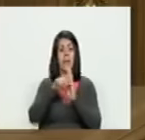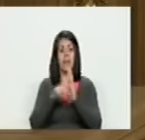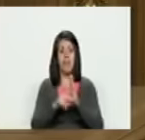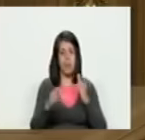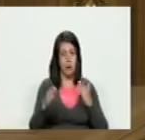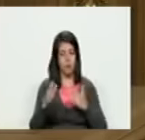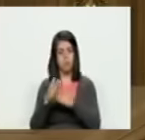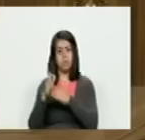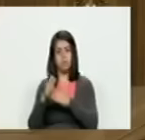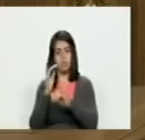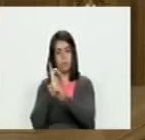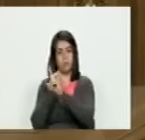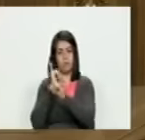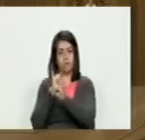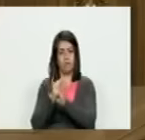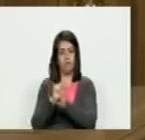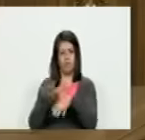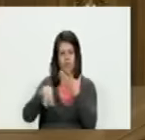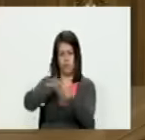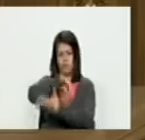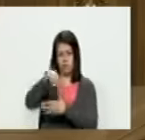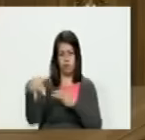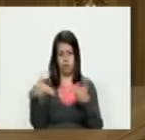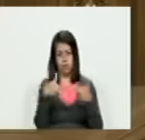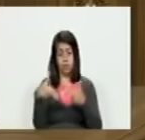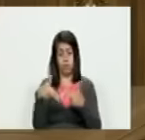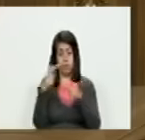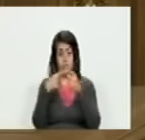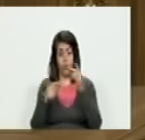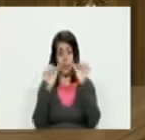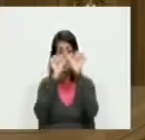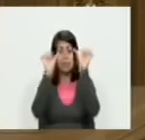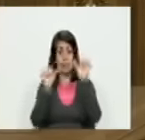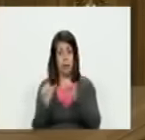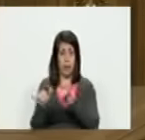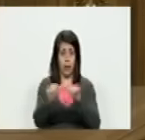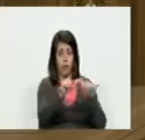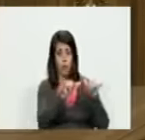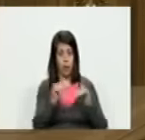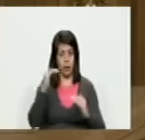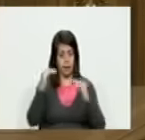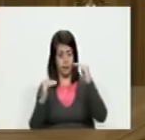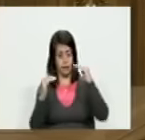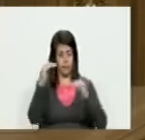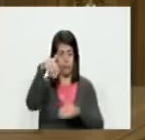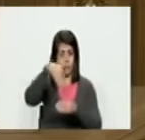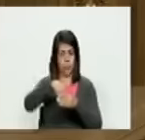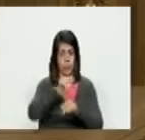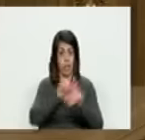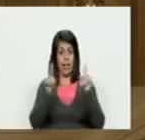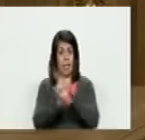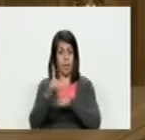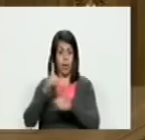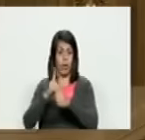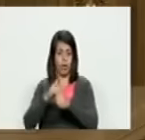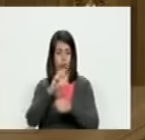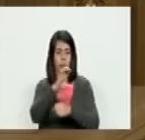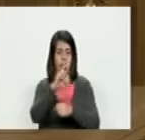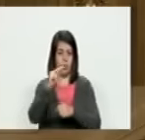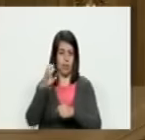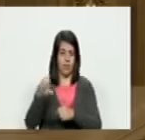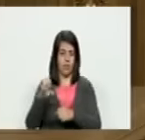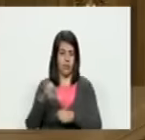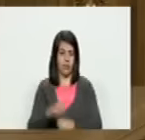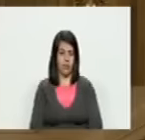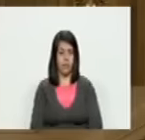ataques cibernéticos violencia criminal etcétera y un sistema paralelo de tabulación de votos para sustituir al Consejo Nacional Electoral